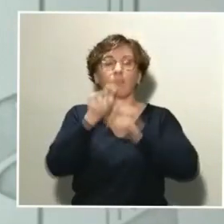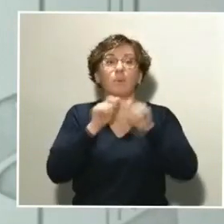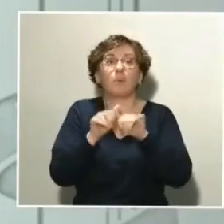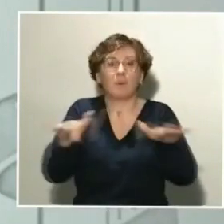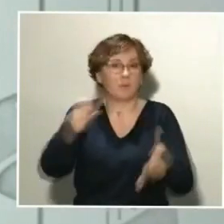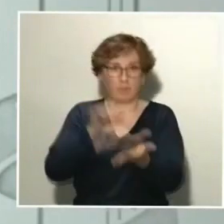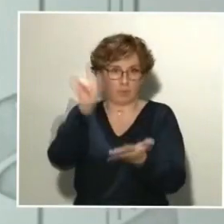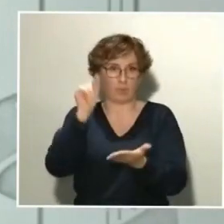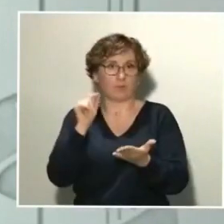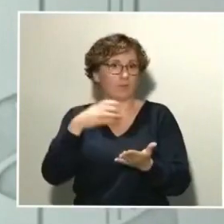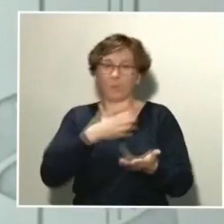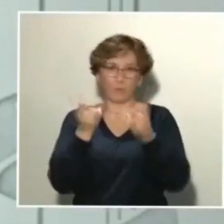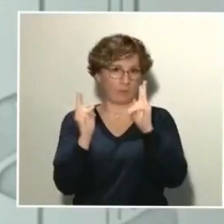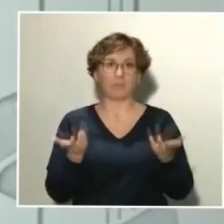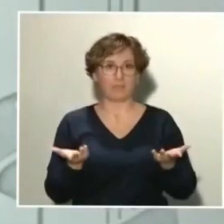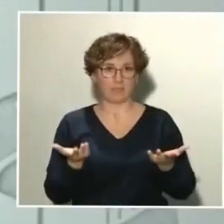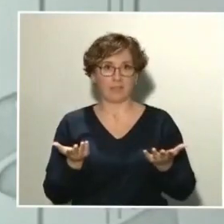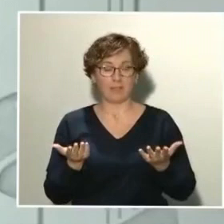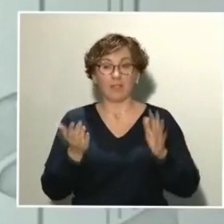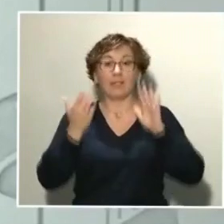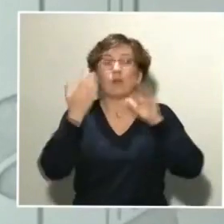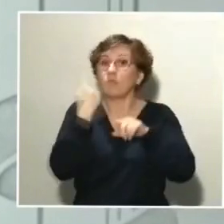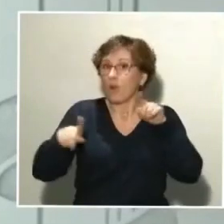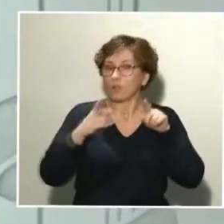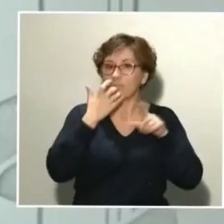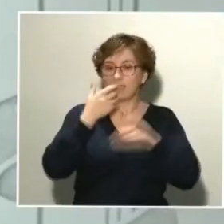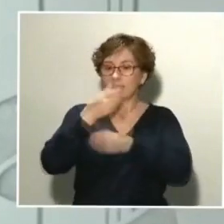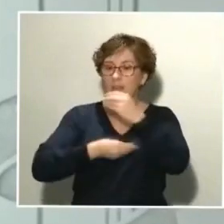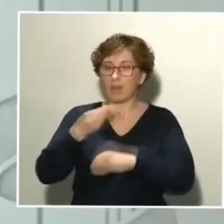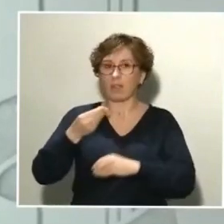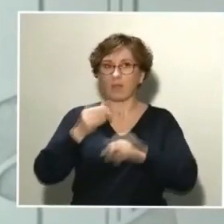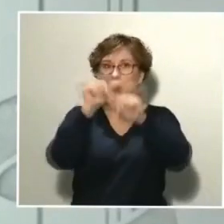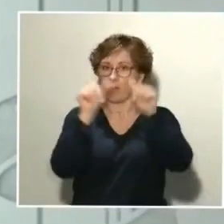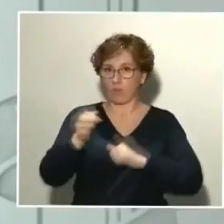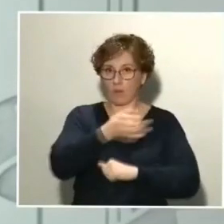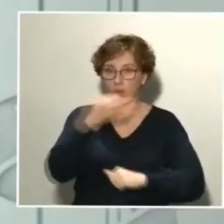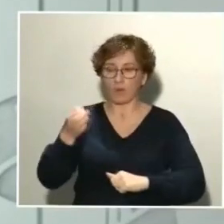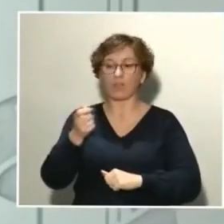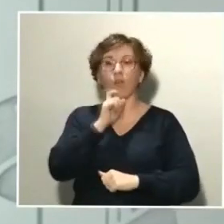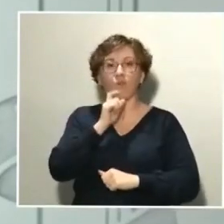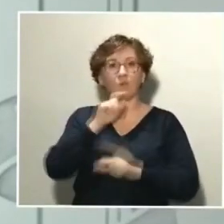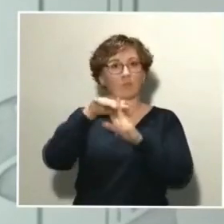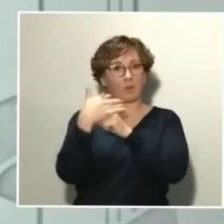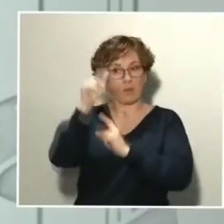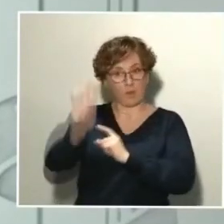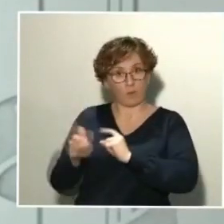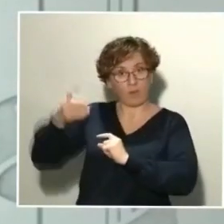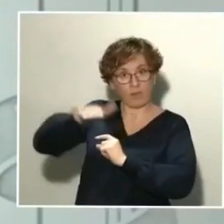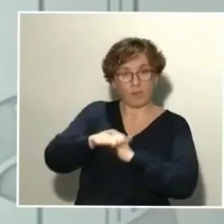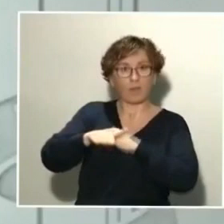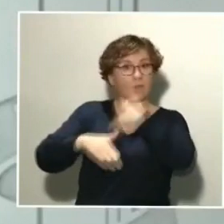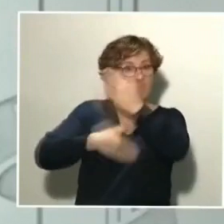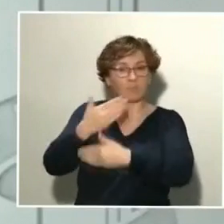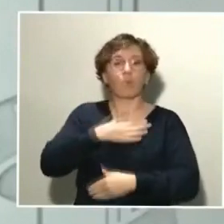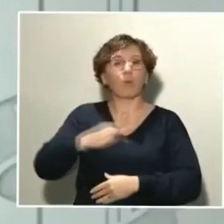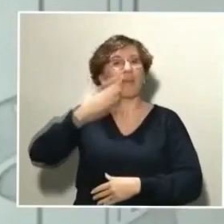correctamente el manejo de los fallecidos puede reducir en mucho algunos de los riesgos y yo creo